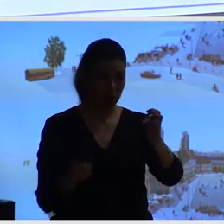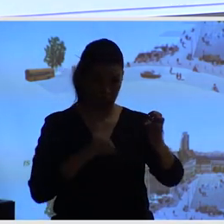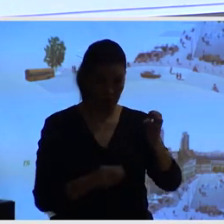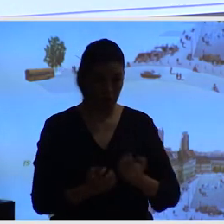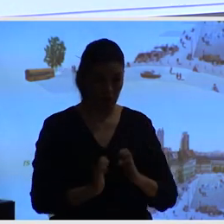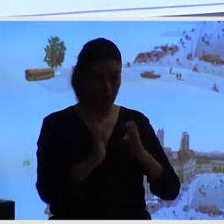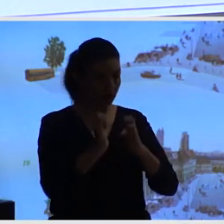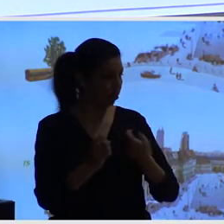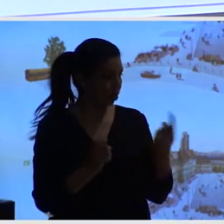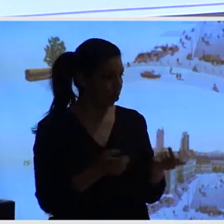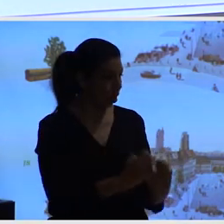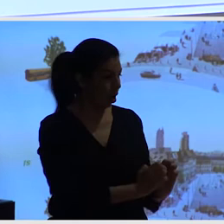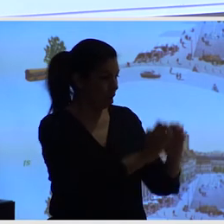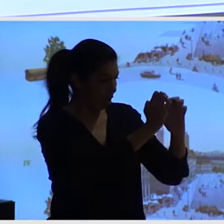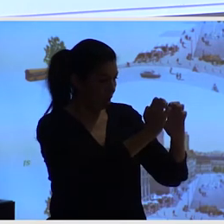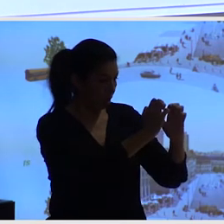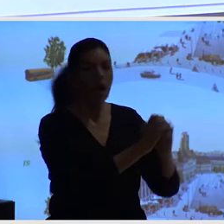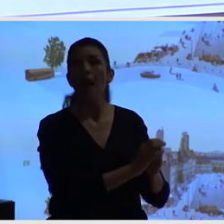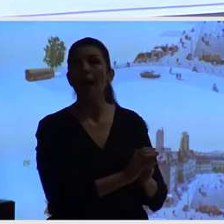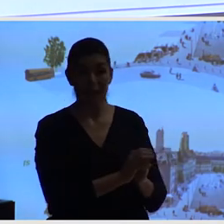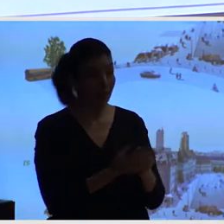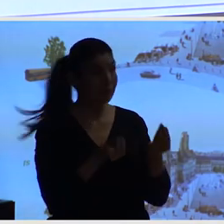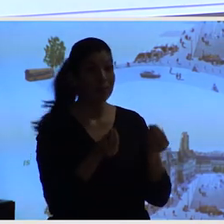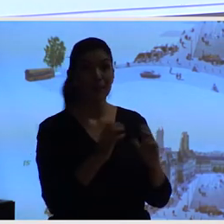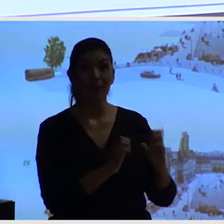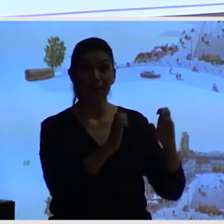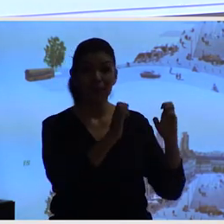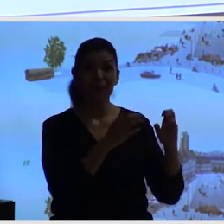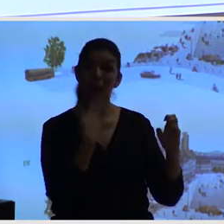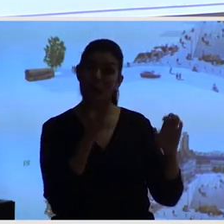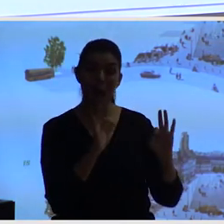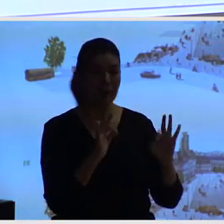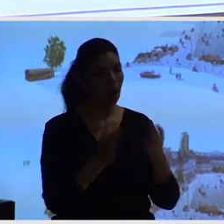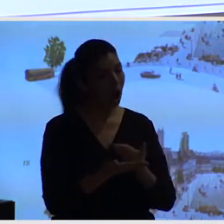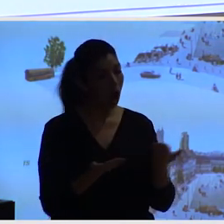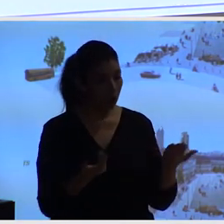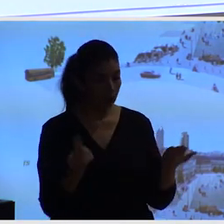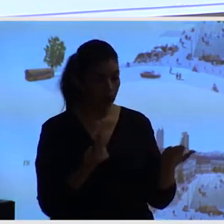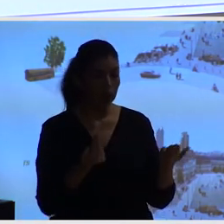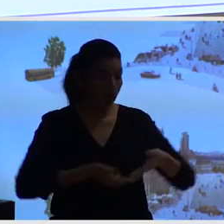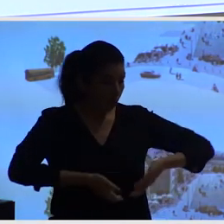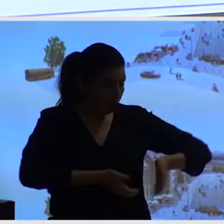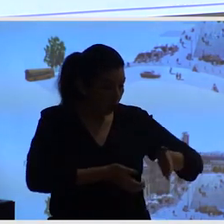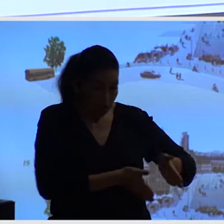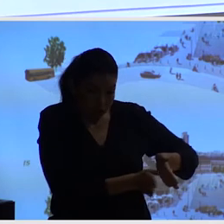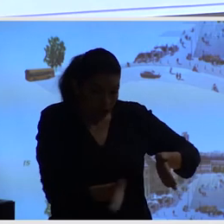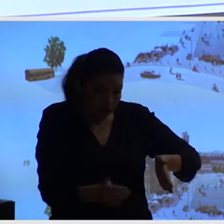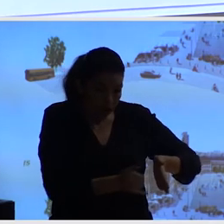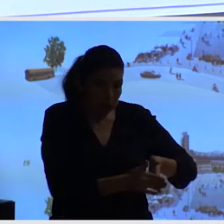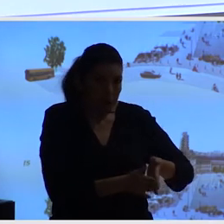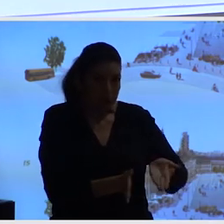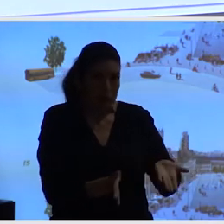se dice, bueno, ahora diseñamos el espacio público, pero realmente el espacio público es lo que se ha quedado en el medio. Y después que se ha